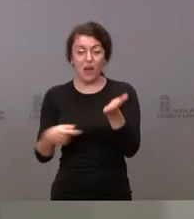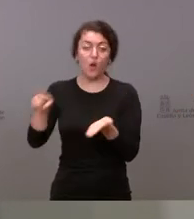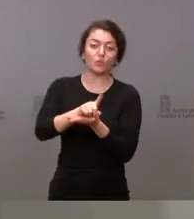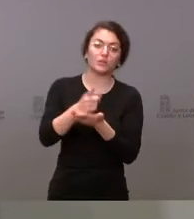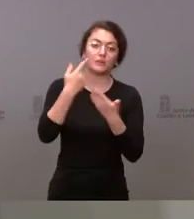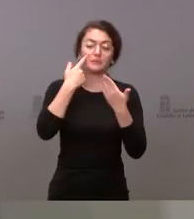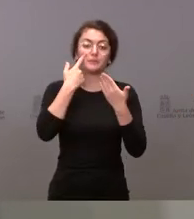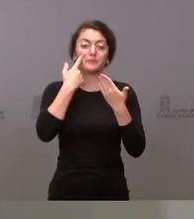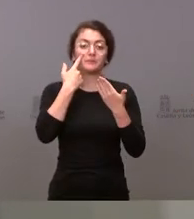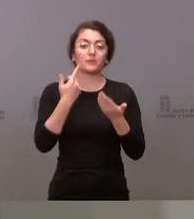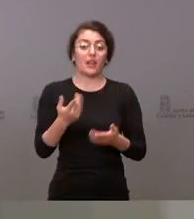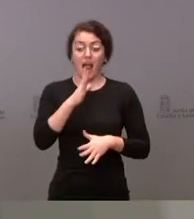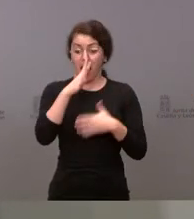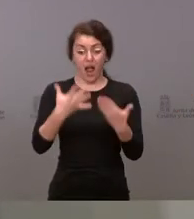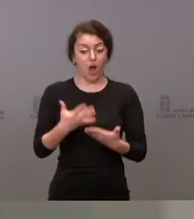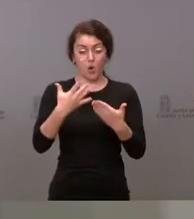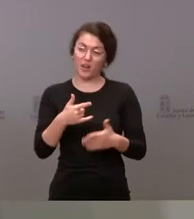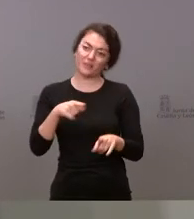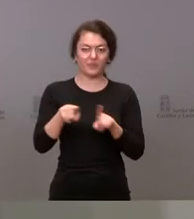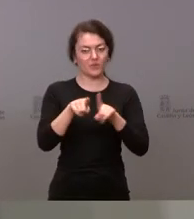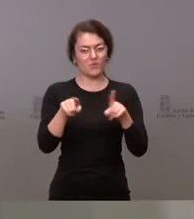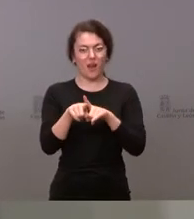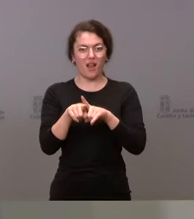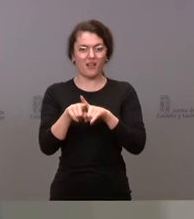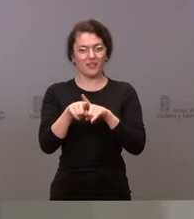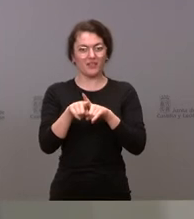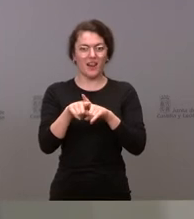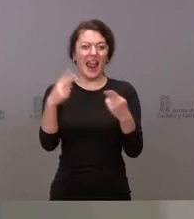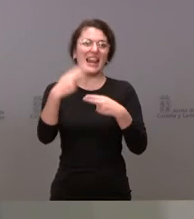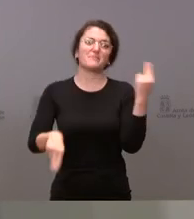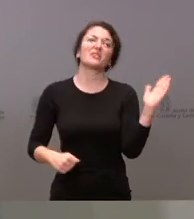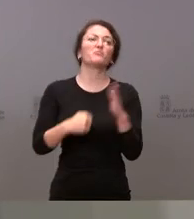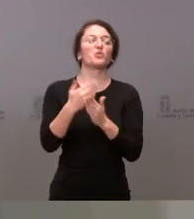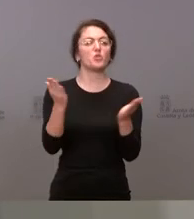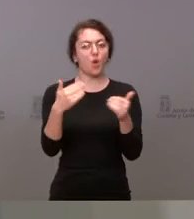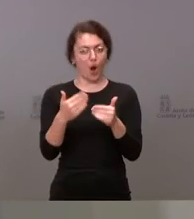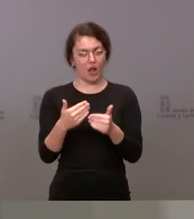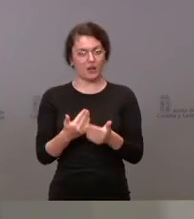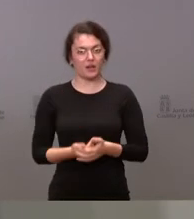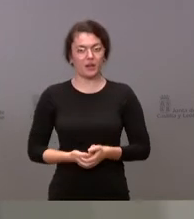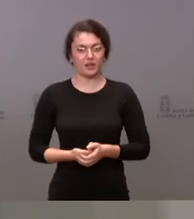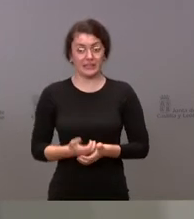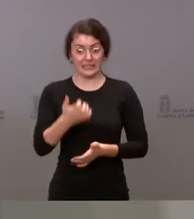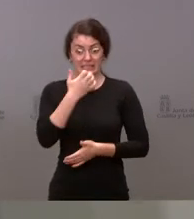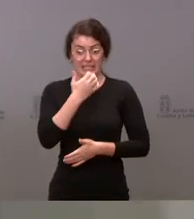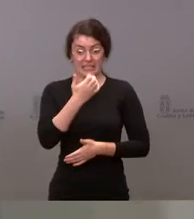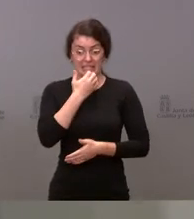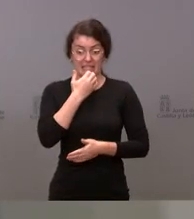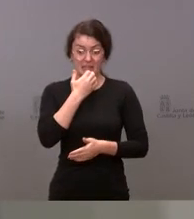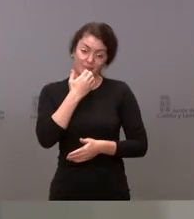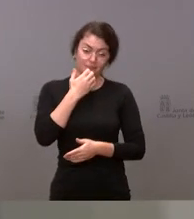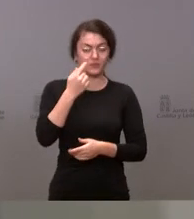no existe ningún tope. Los topes, si los ponemos, insisto, estarán más en relación